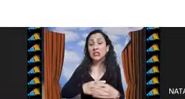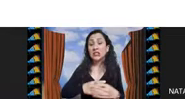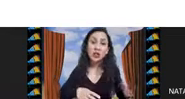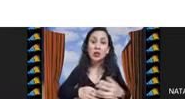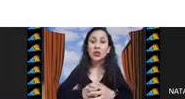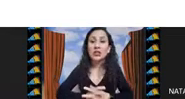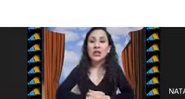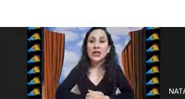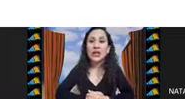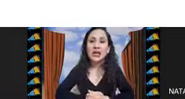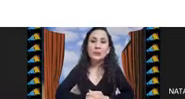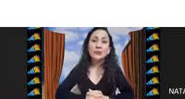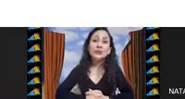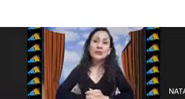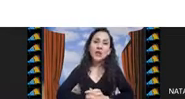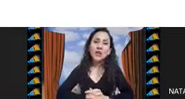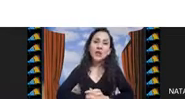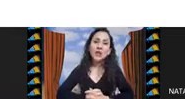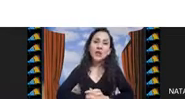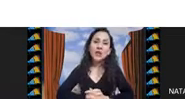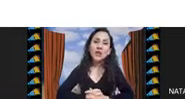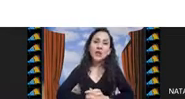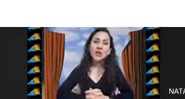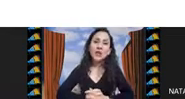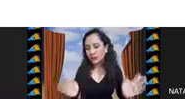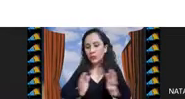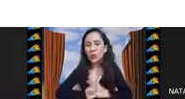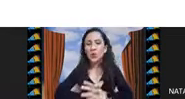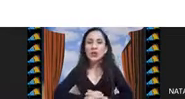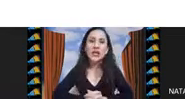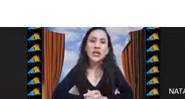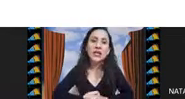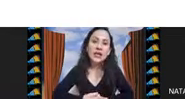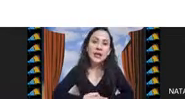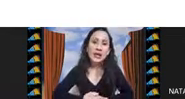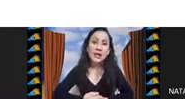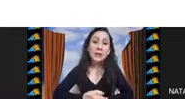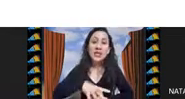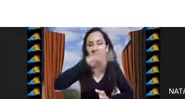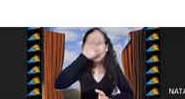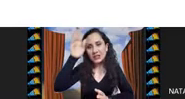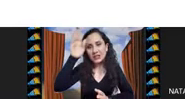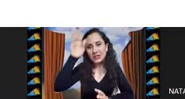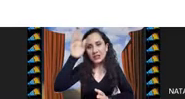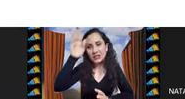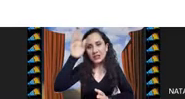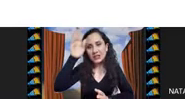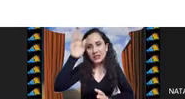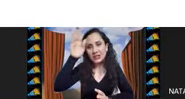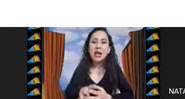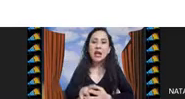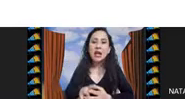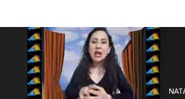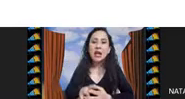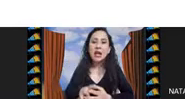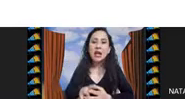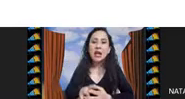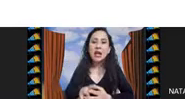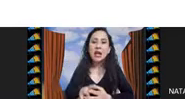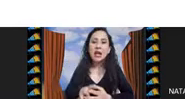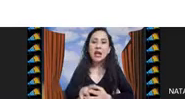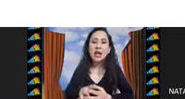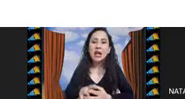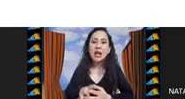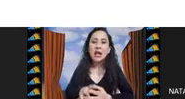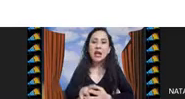grandes si son chicos el rango en el que se distribuyen medidas de tendencia central medidas de